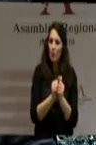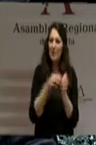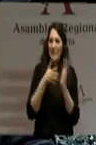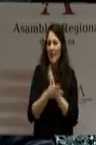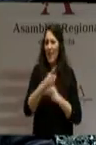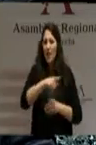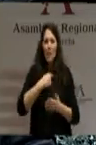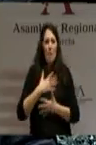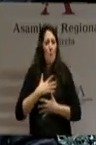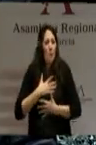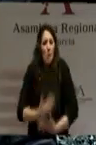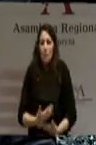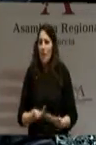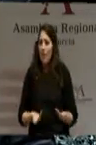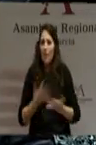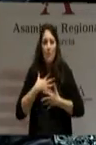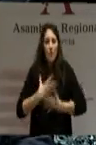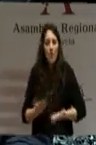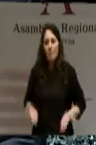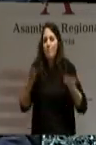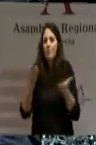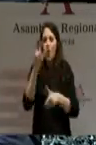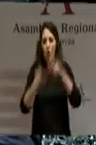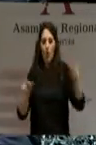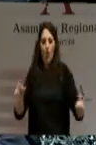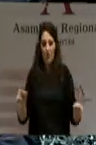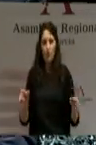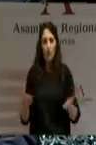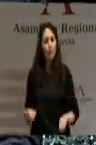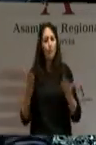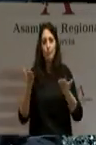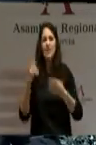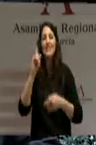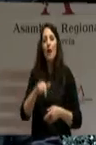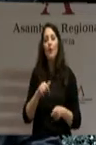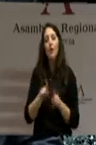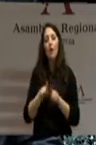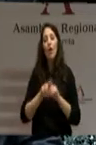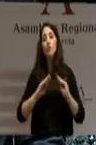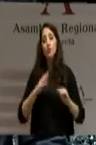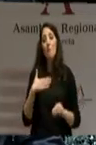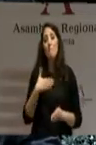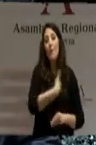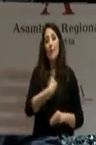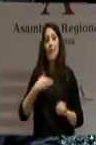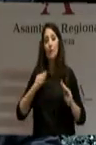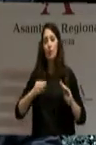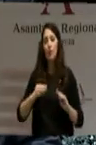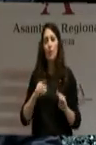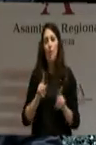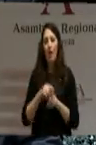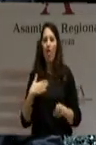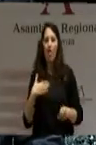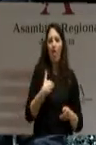inquebrantable voluntad de servir a los ciudadanos y su determinación a la hora de defender, a través del Partido